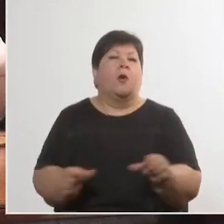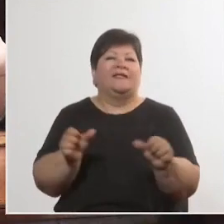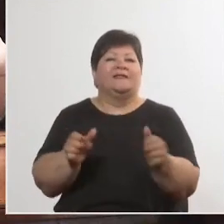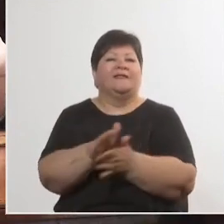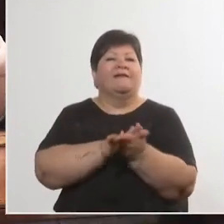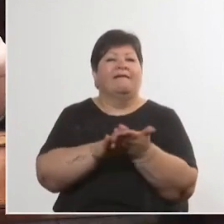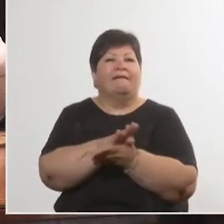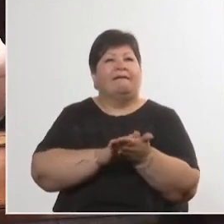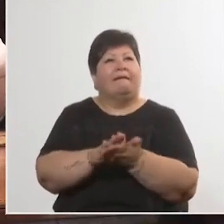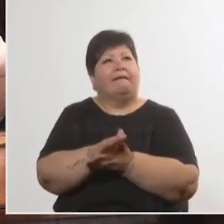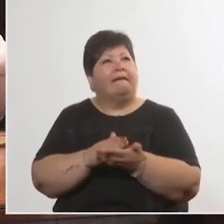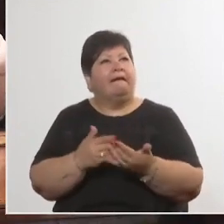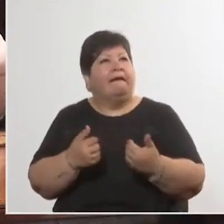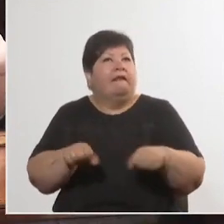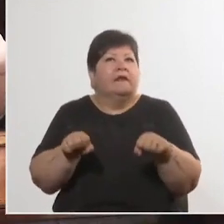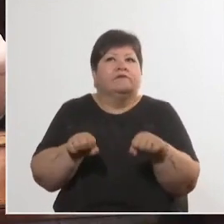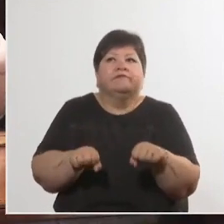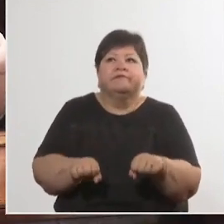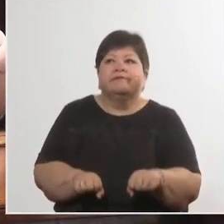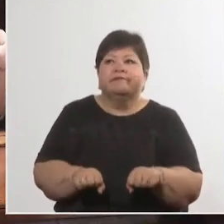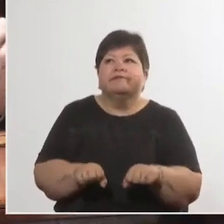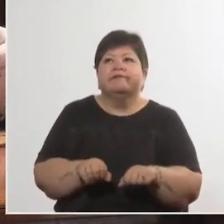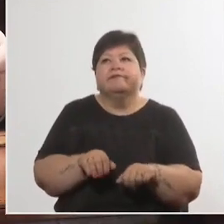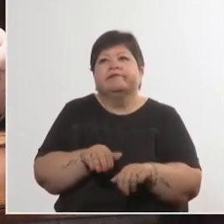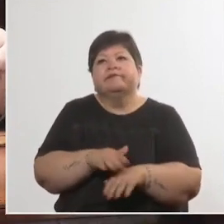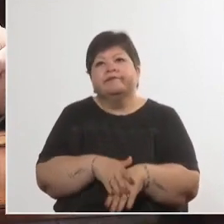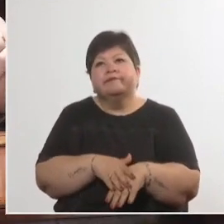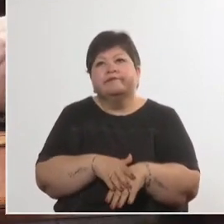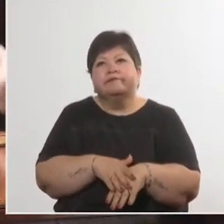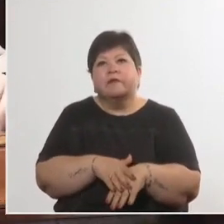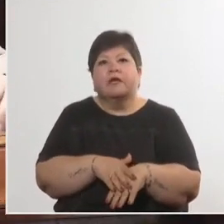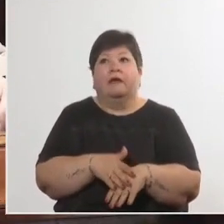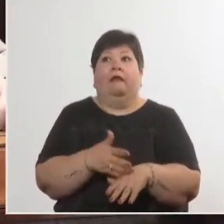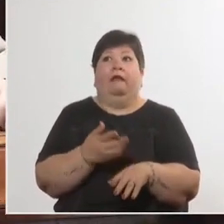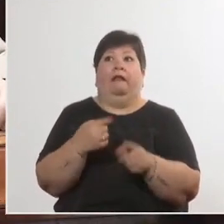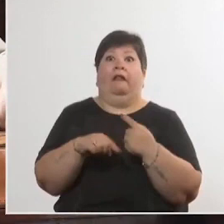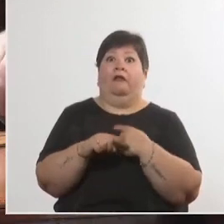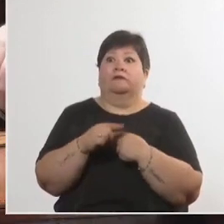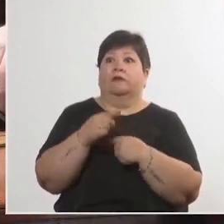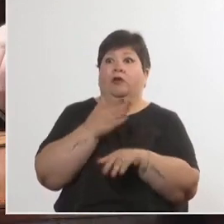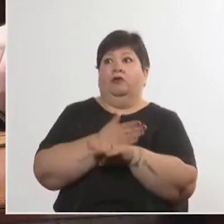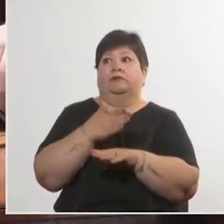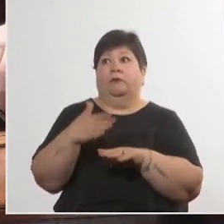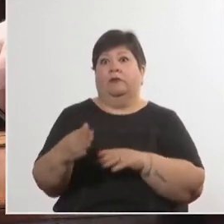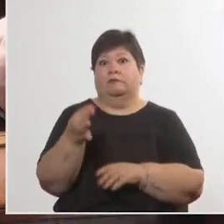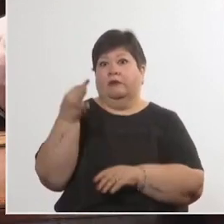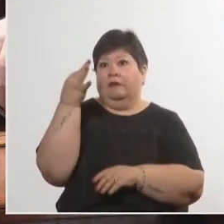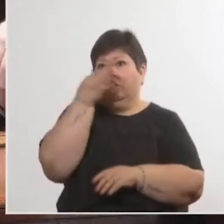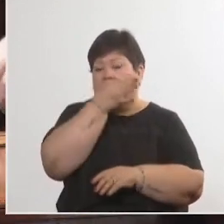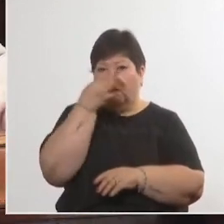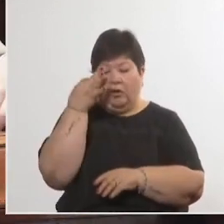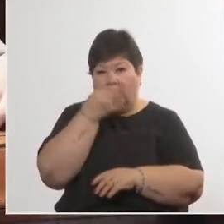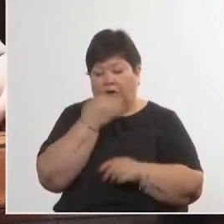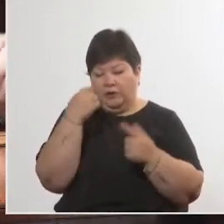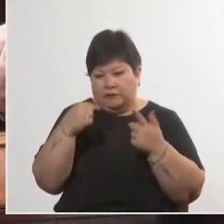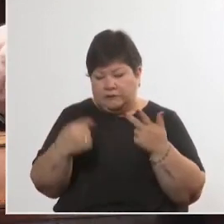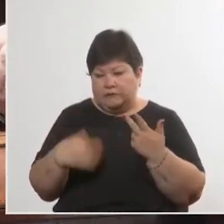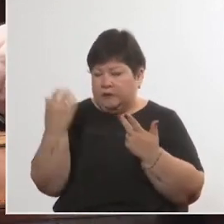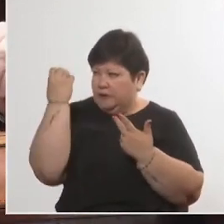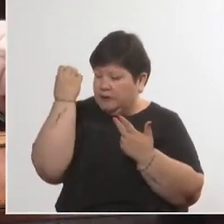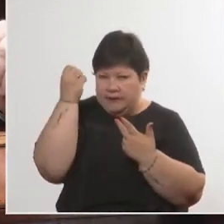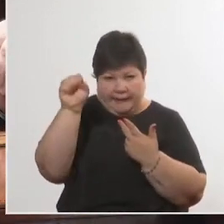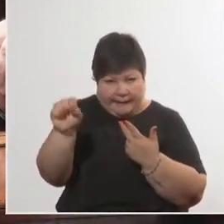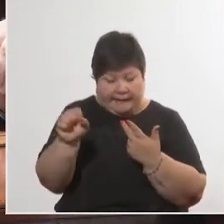por un camino a veces que terminan en las drogas y el delito. Ha entendido de fundamental importancia